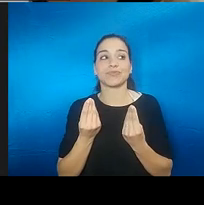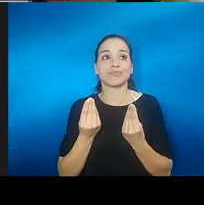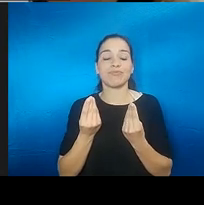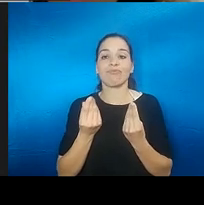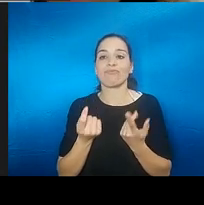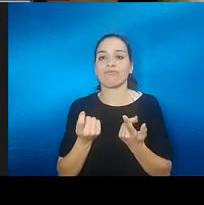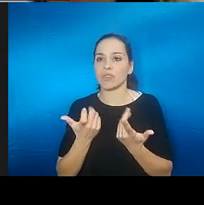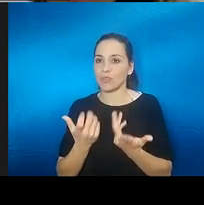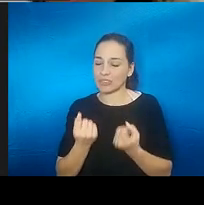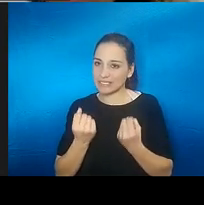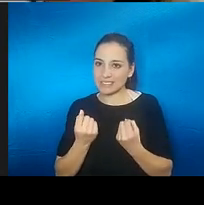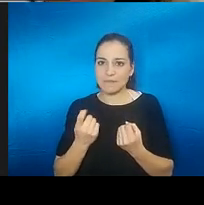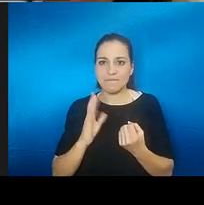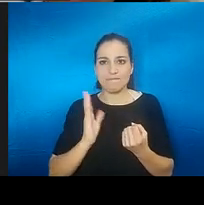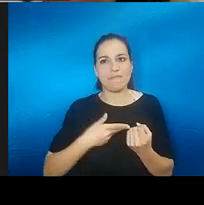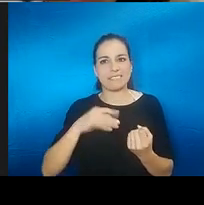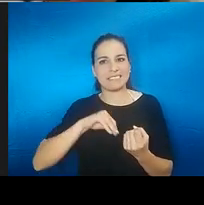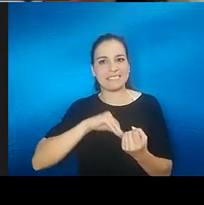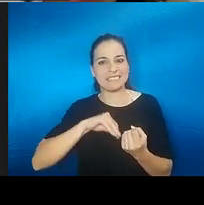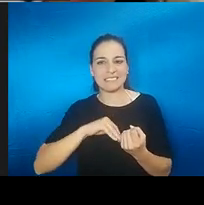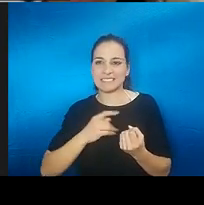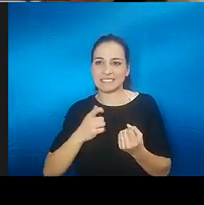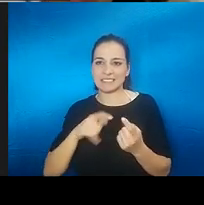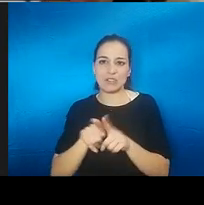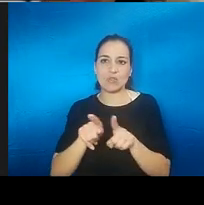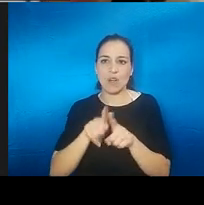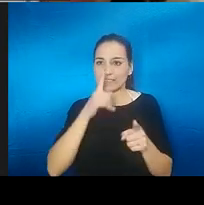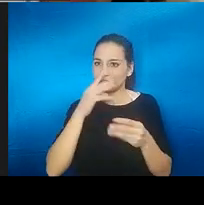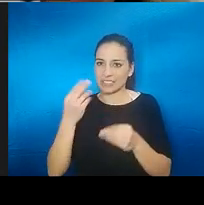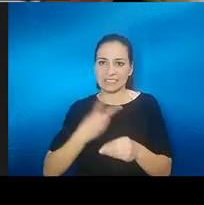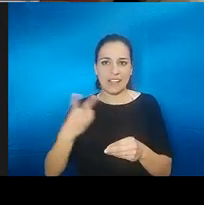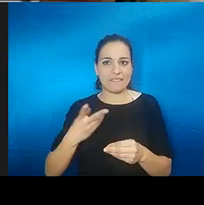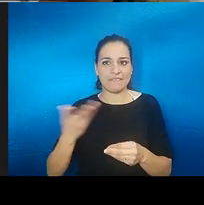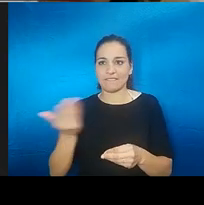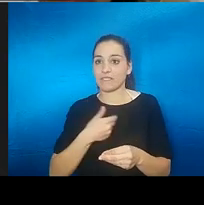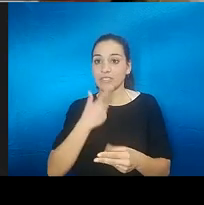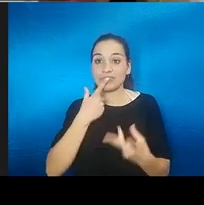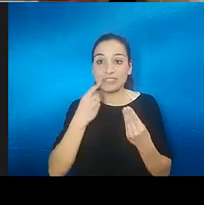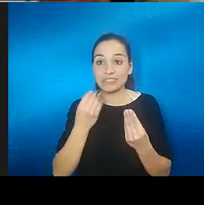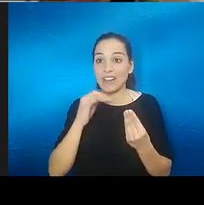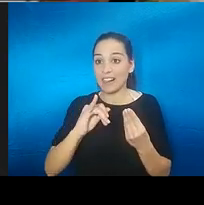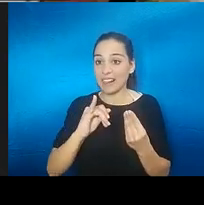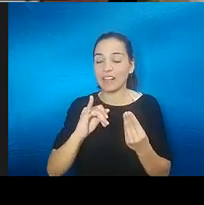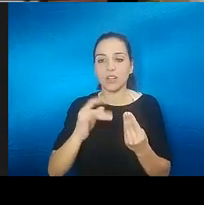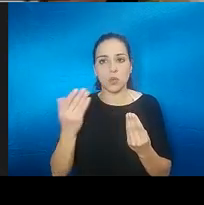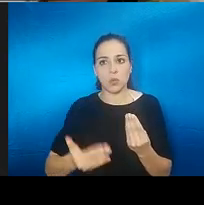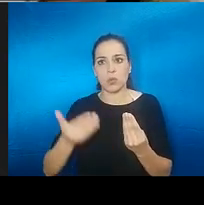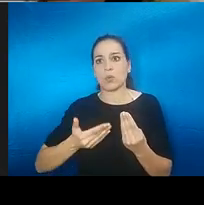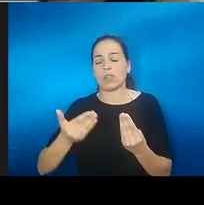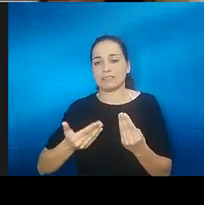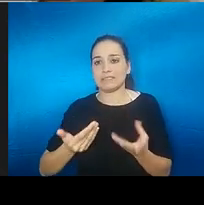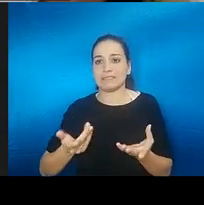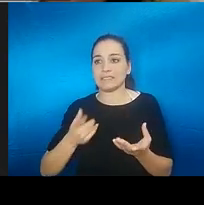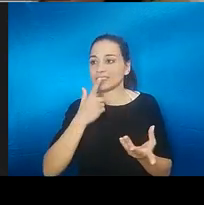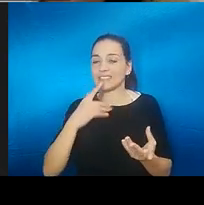afecta no más pero en igual medida que el olfato el gusto es muy importante y no saber a lo que sabe